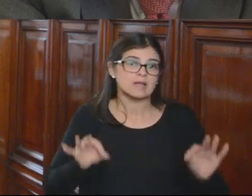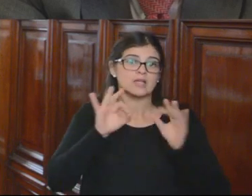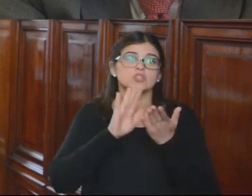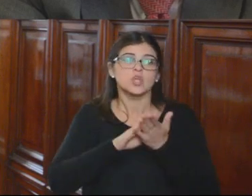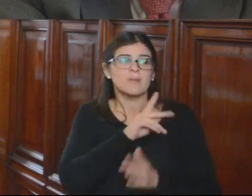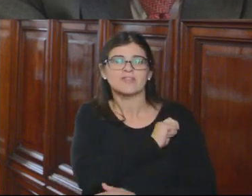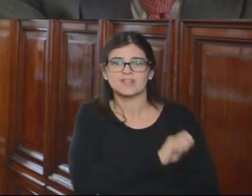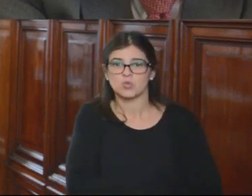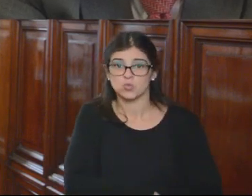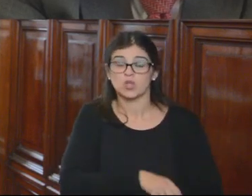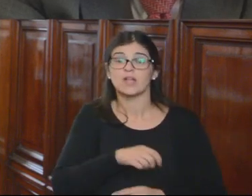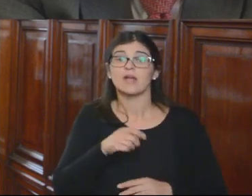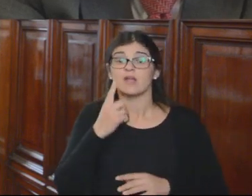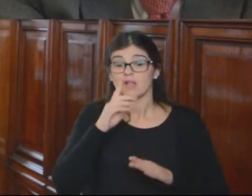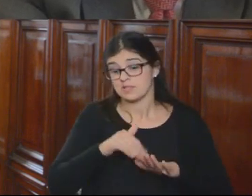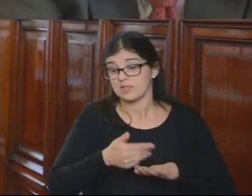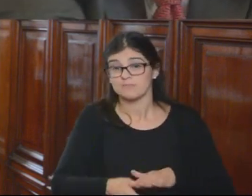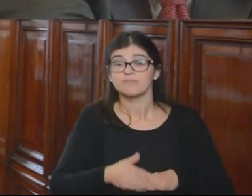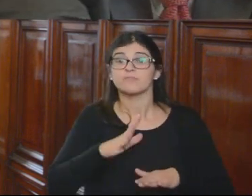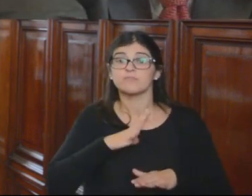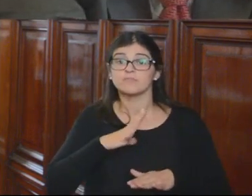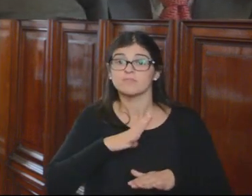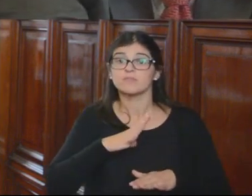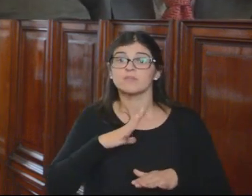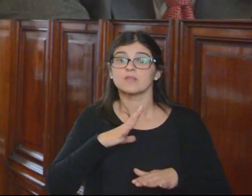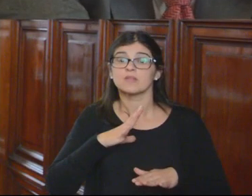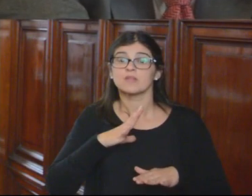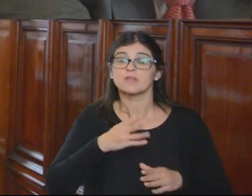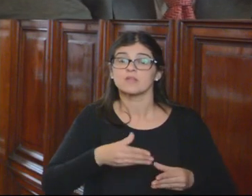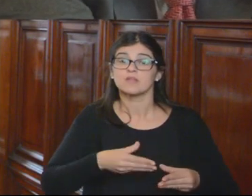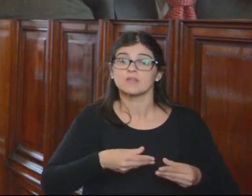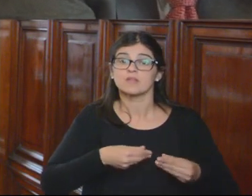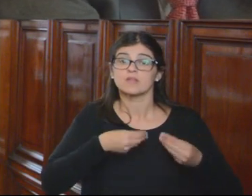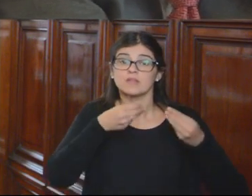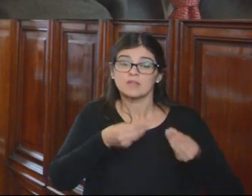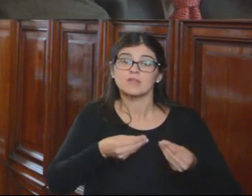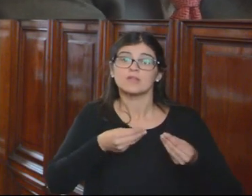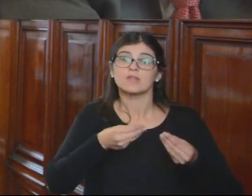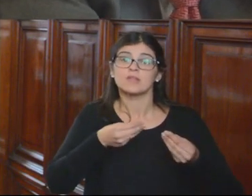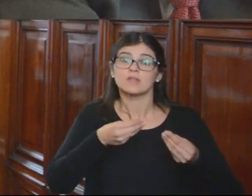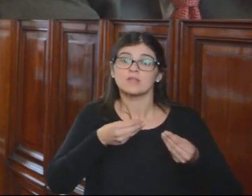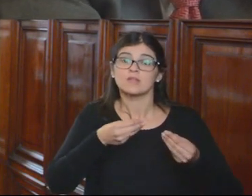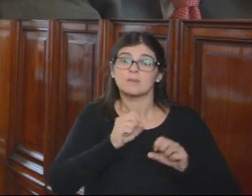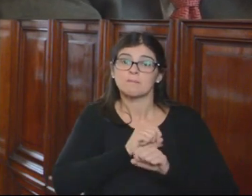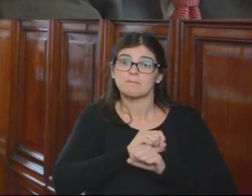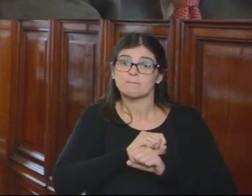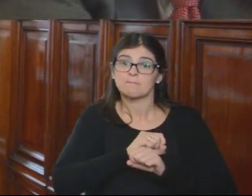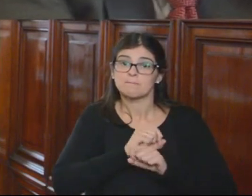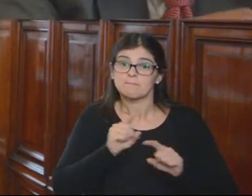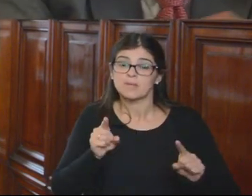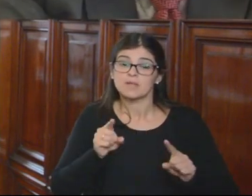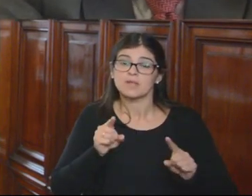destituciones. Consecuentemente, esto está yendo a denigrar no sólo